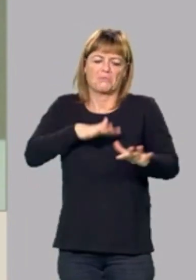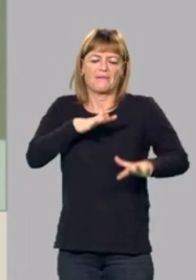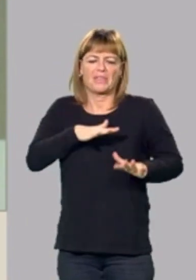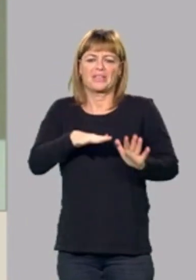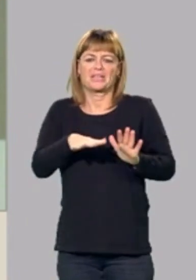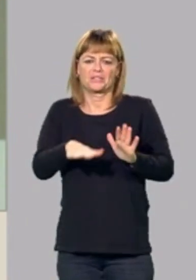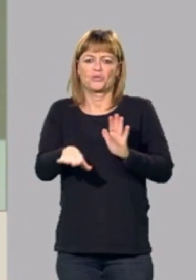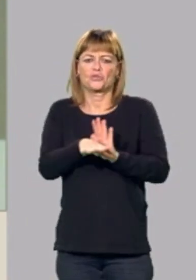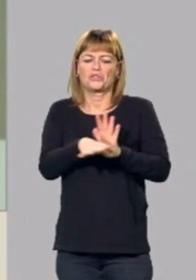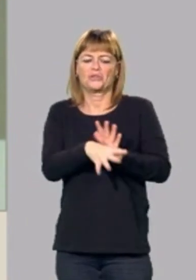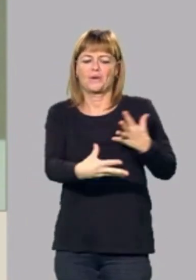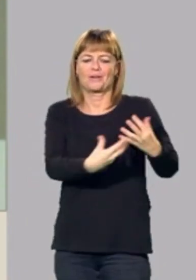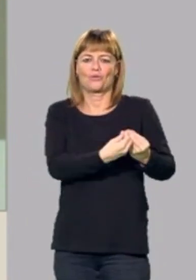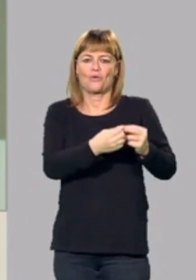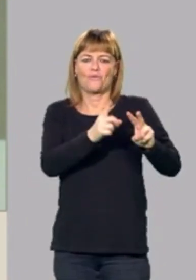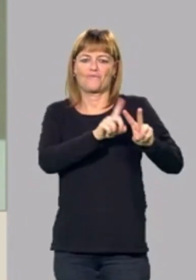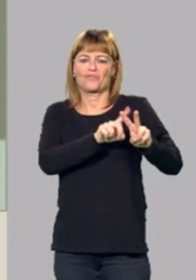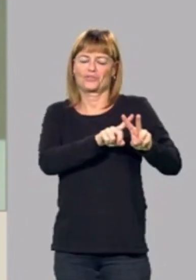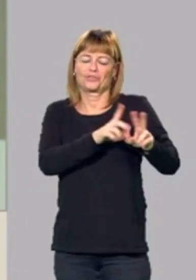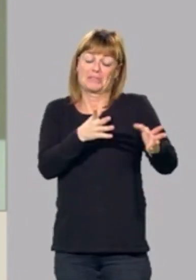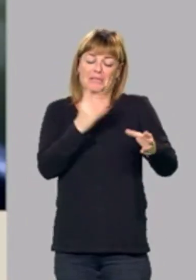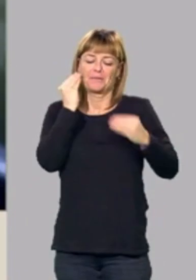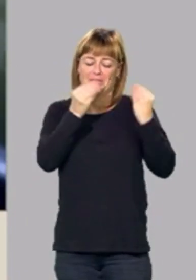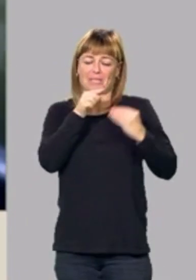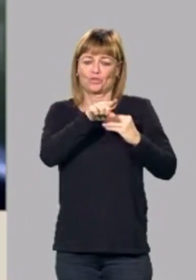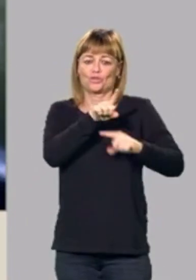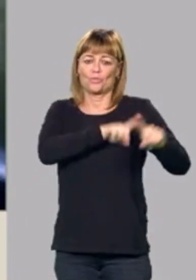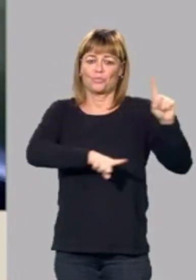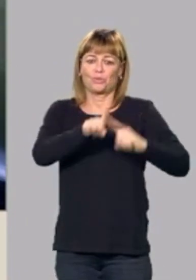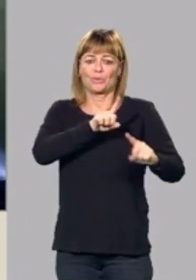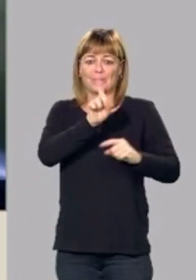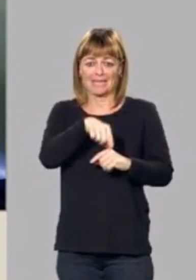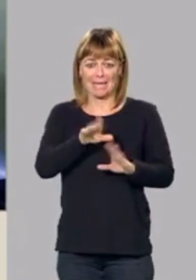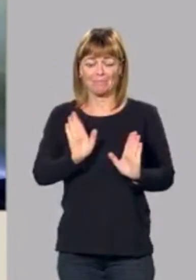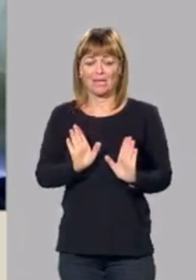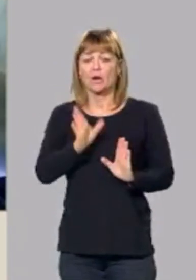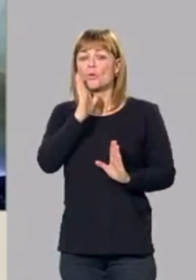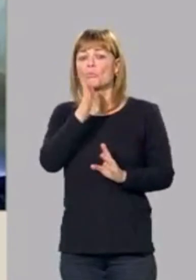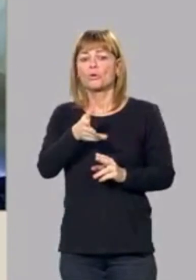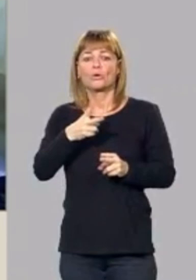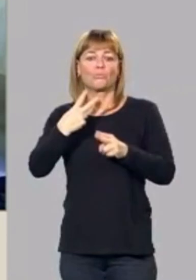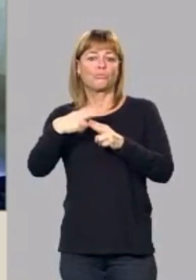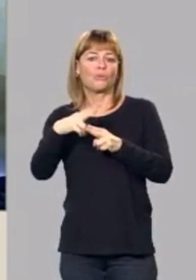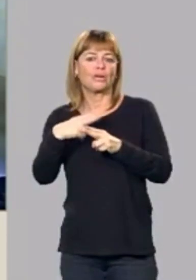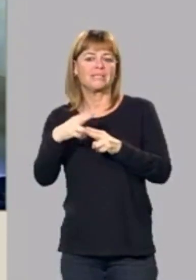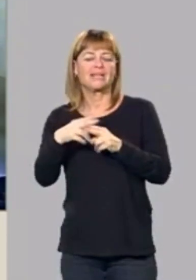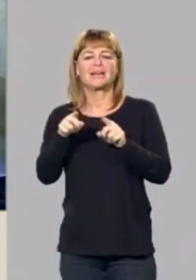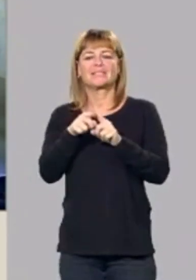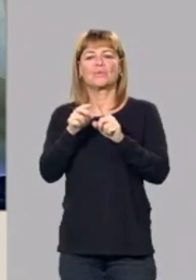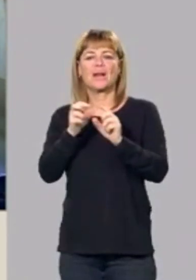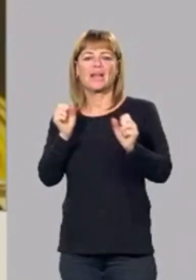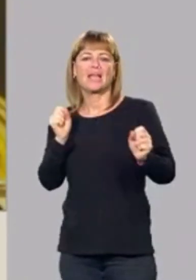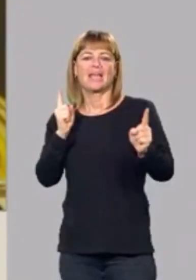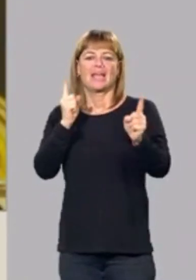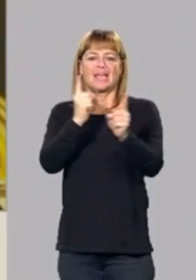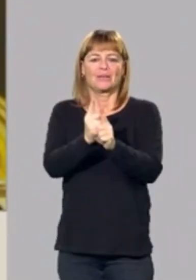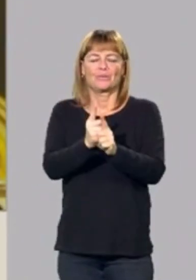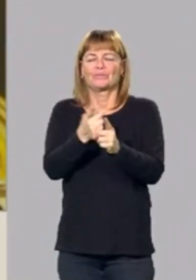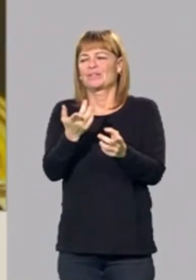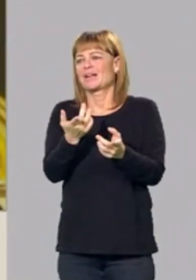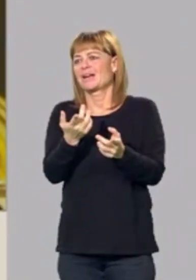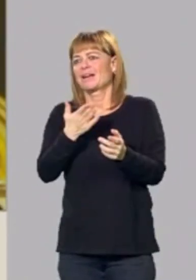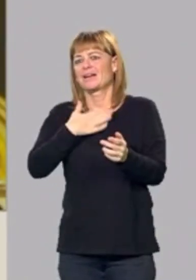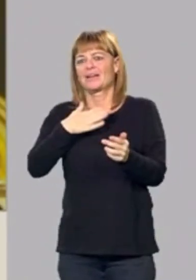y pensamos que eso es un problema. Las políticas xenófobas que negan el cambio climático,